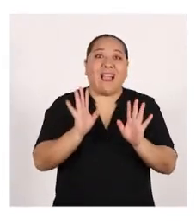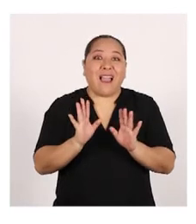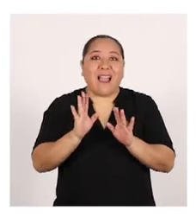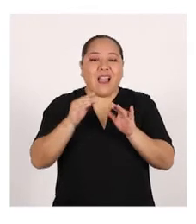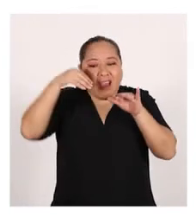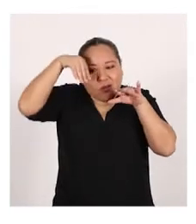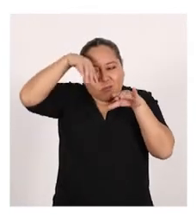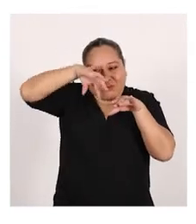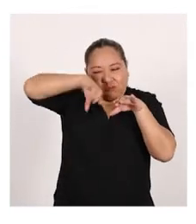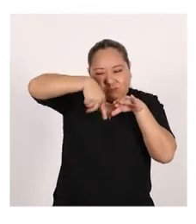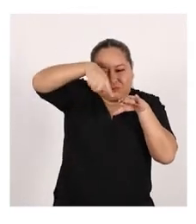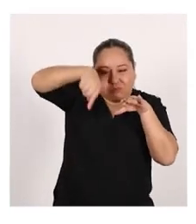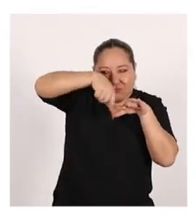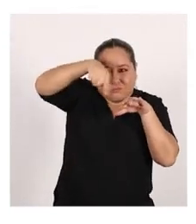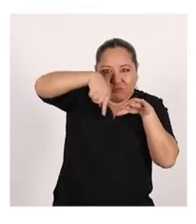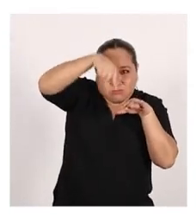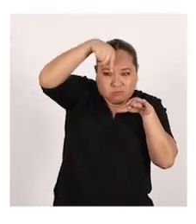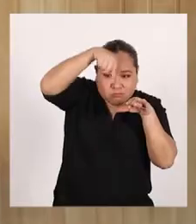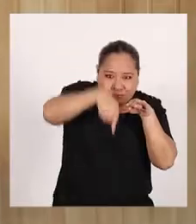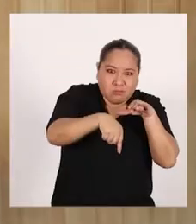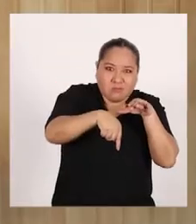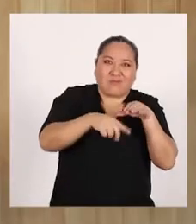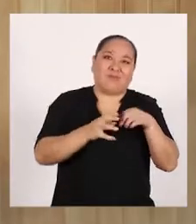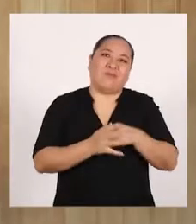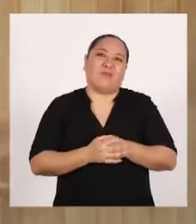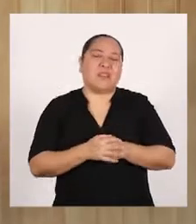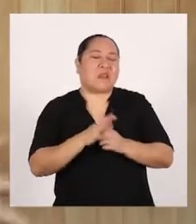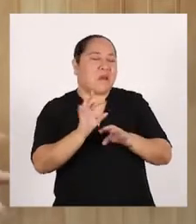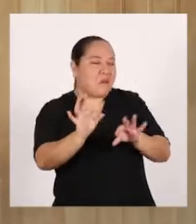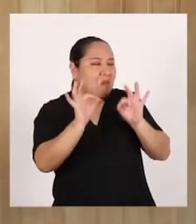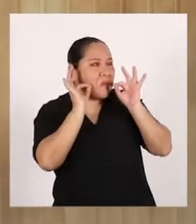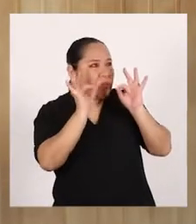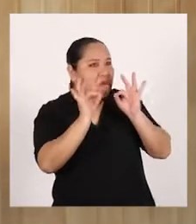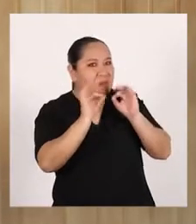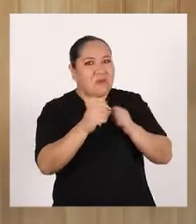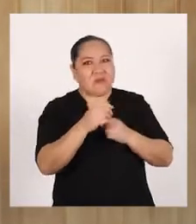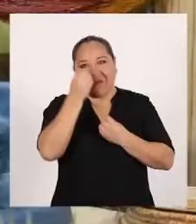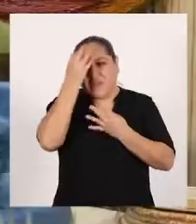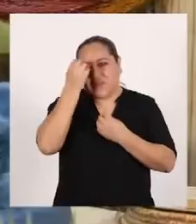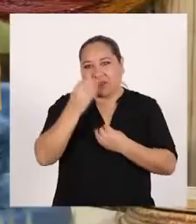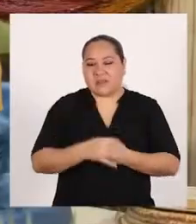mediante canales y pozos ¡Maravilloso dato, Miki!